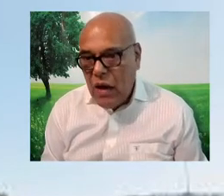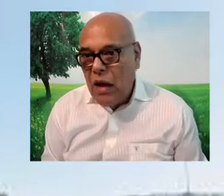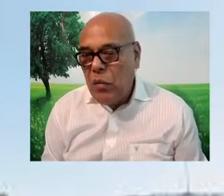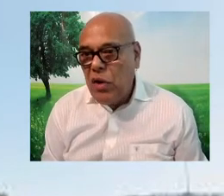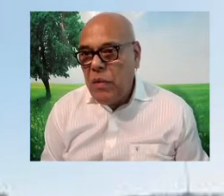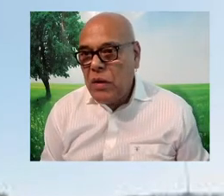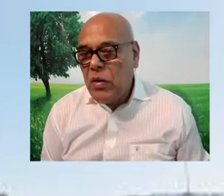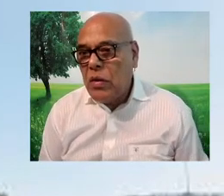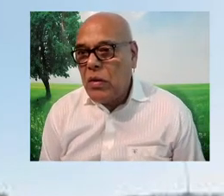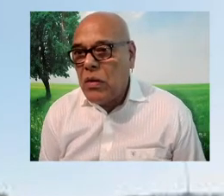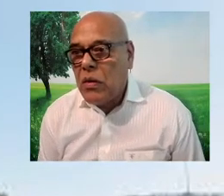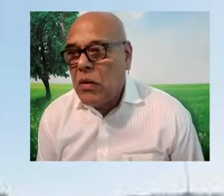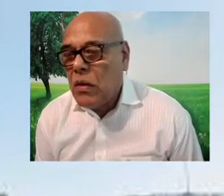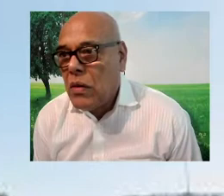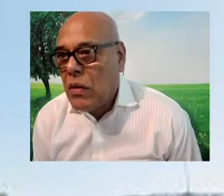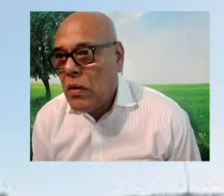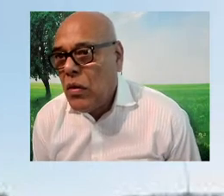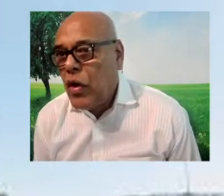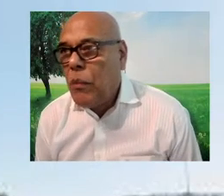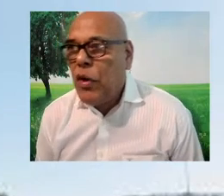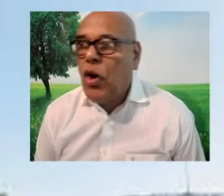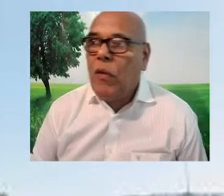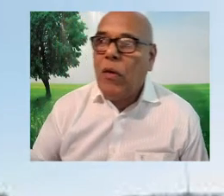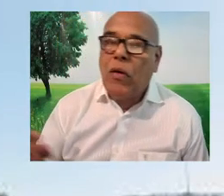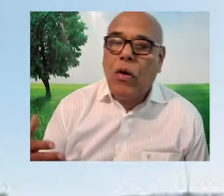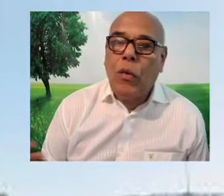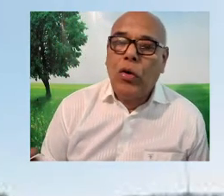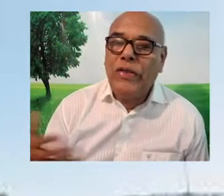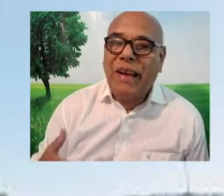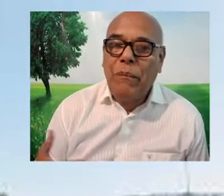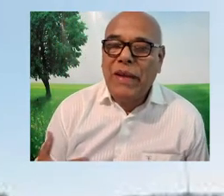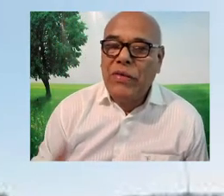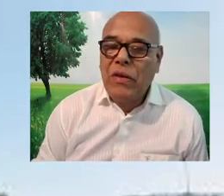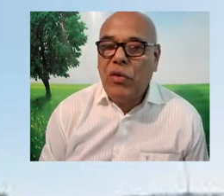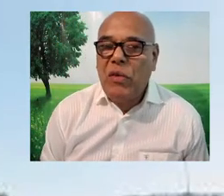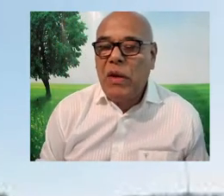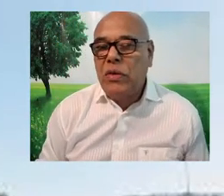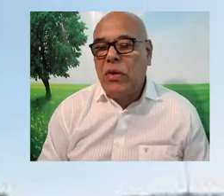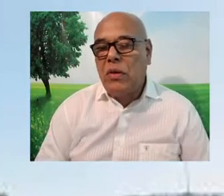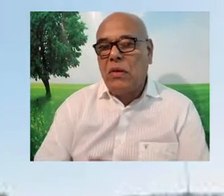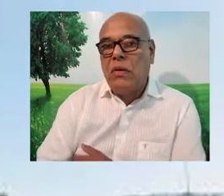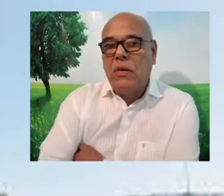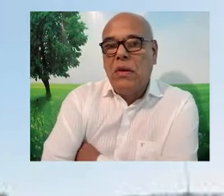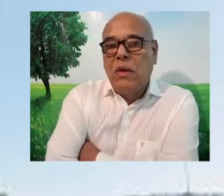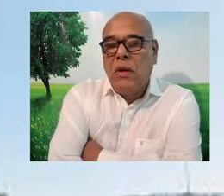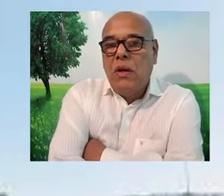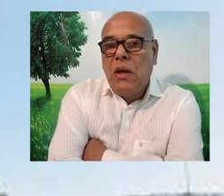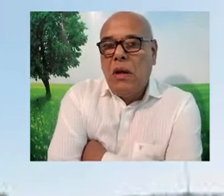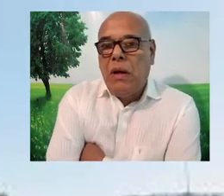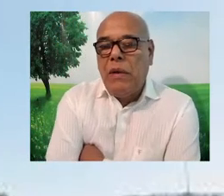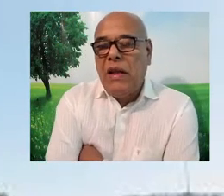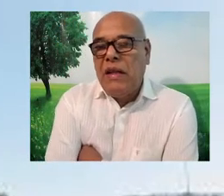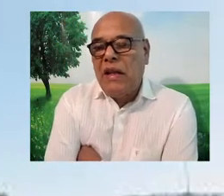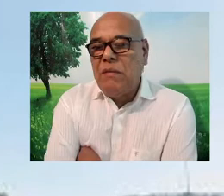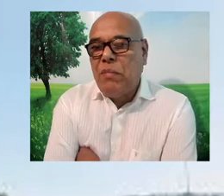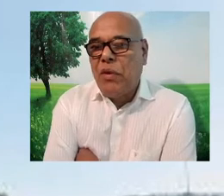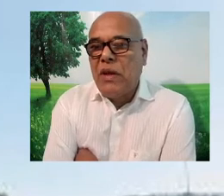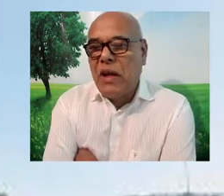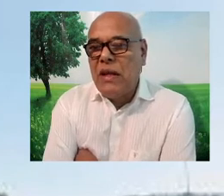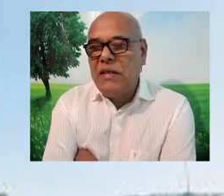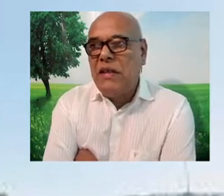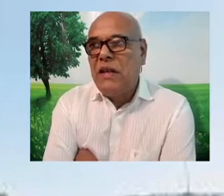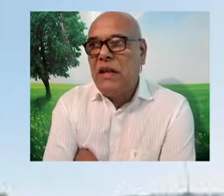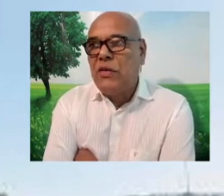El movimiento, lo que opone como contrapeso al movimiento, las vidas negras